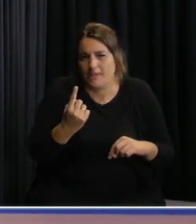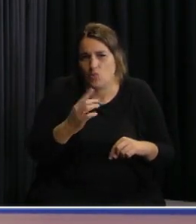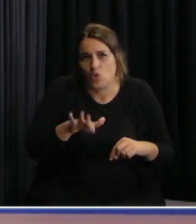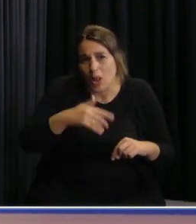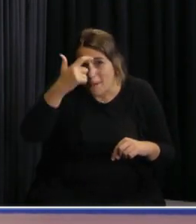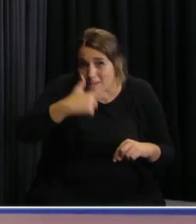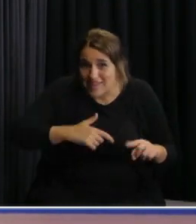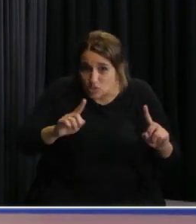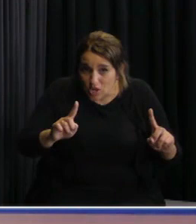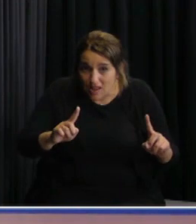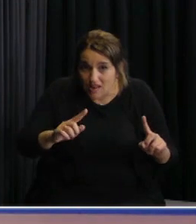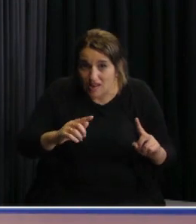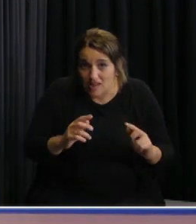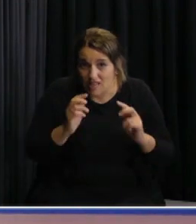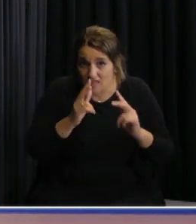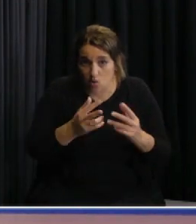personal cuando